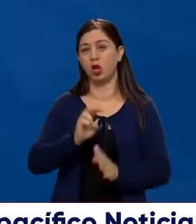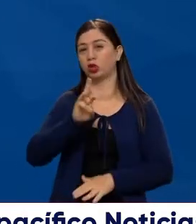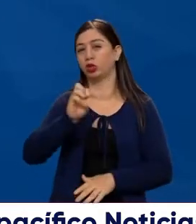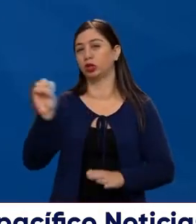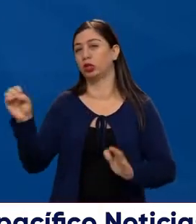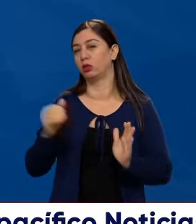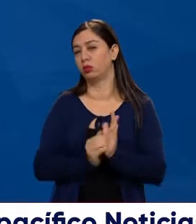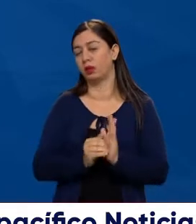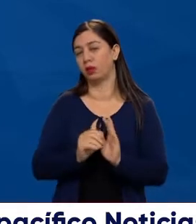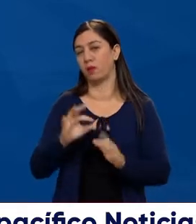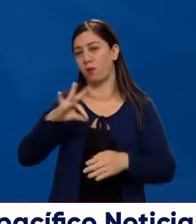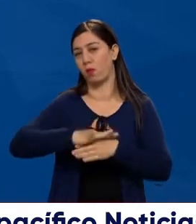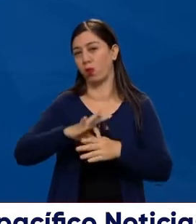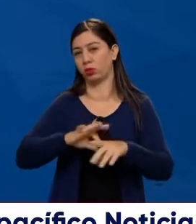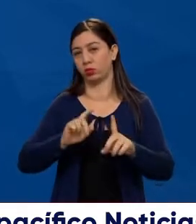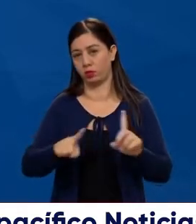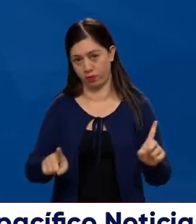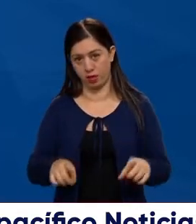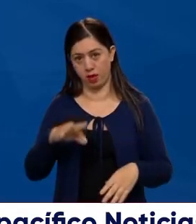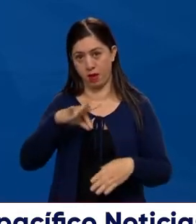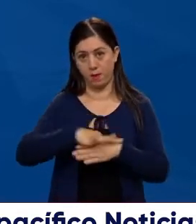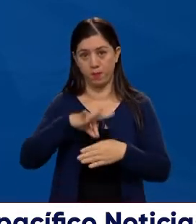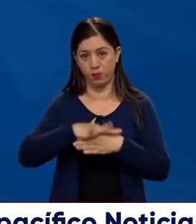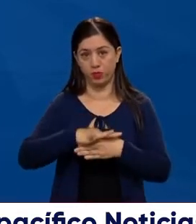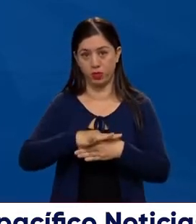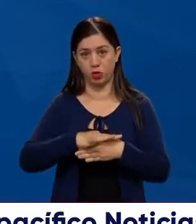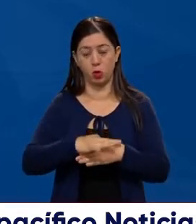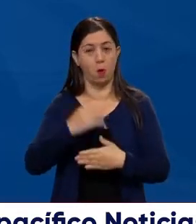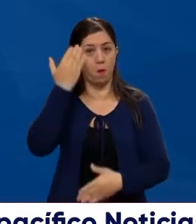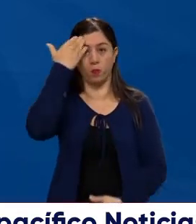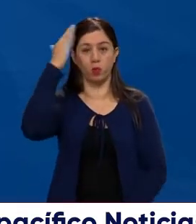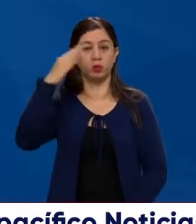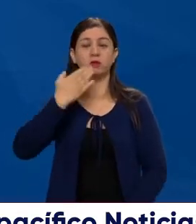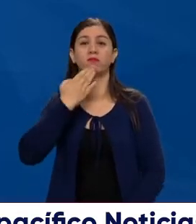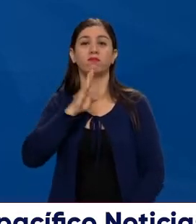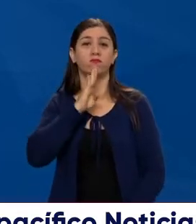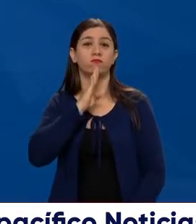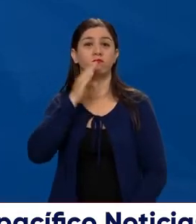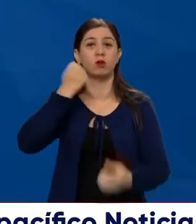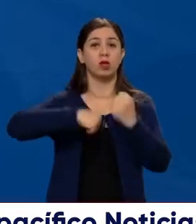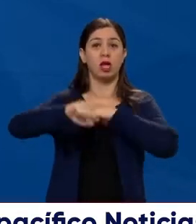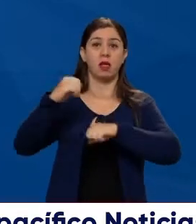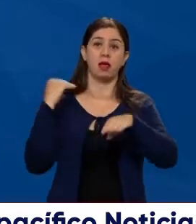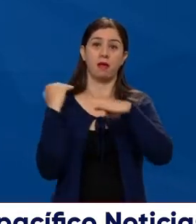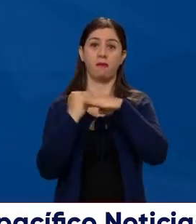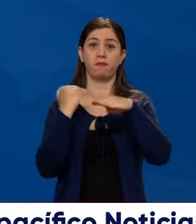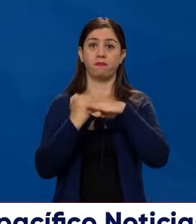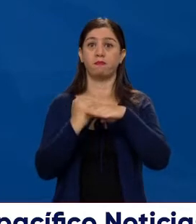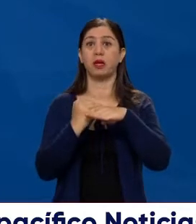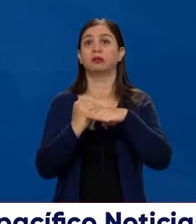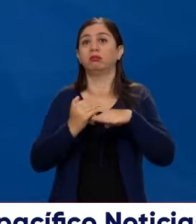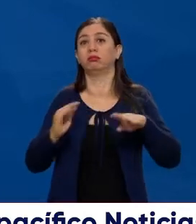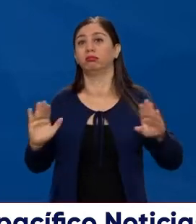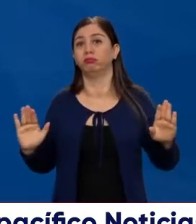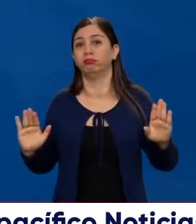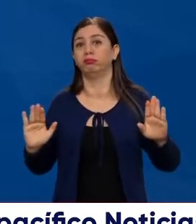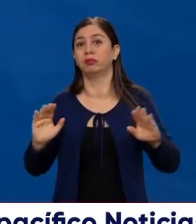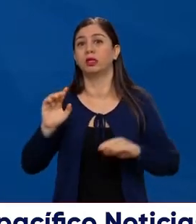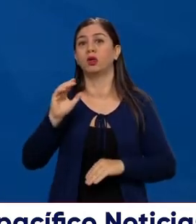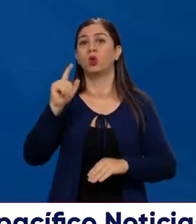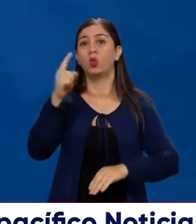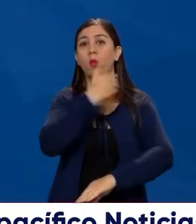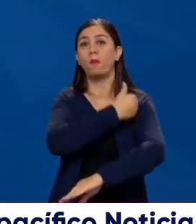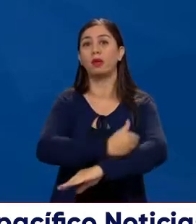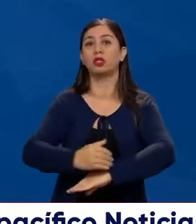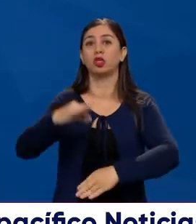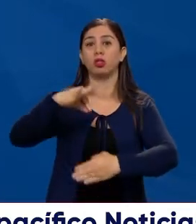Quiere decir que la diferencia final entre los dos, y no se sabe quién va a ganar porque hay empate técnico, va a ser inferior a un millón